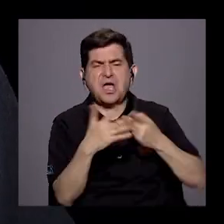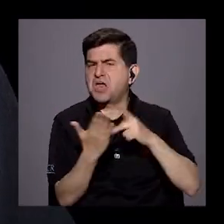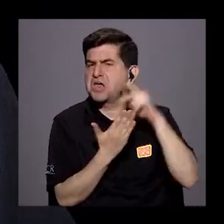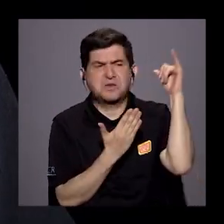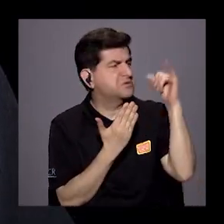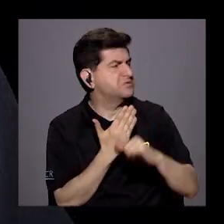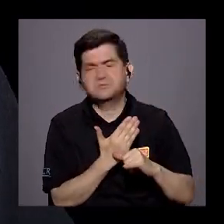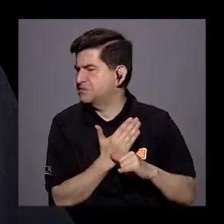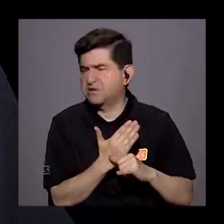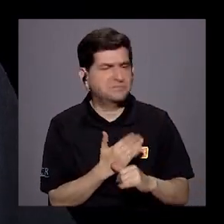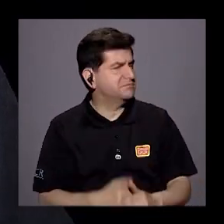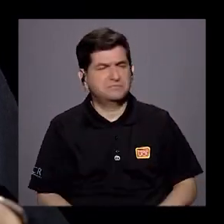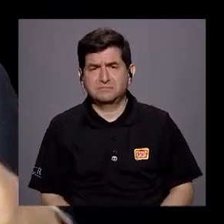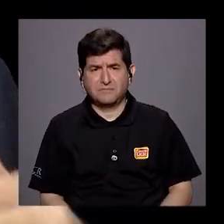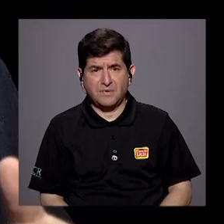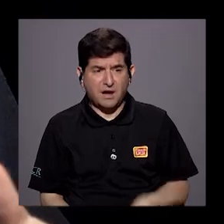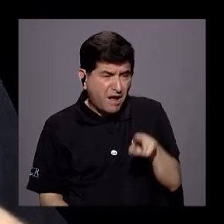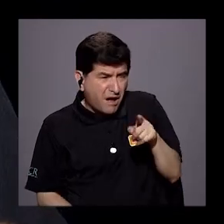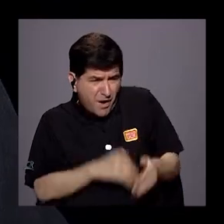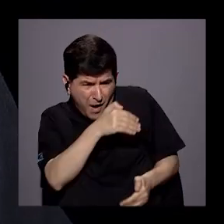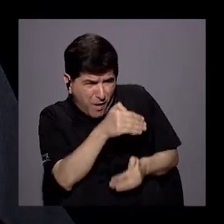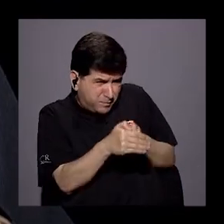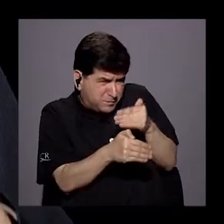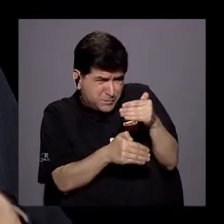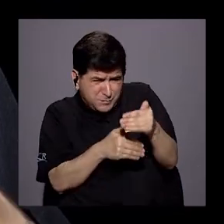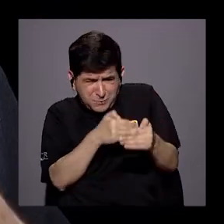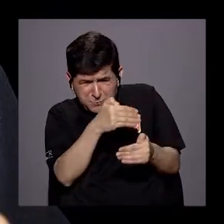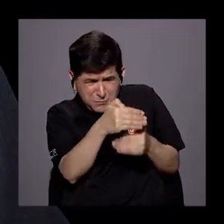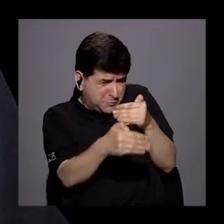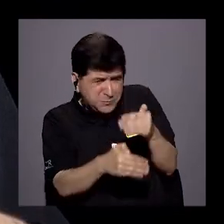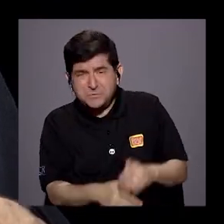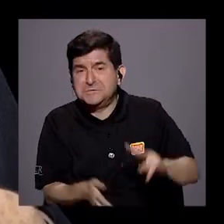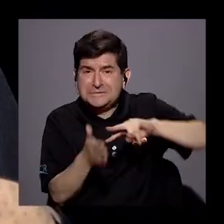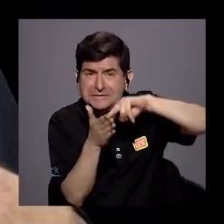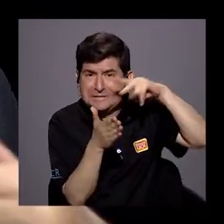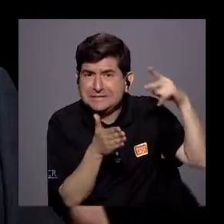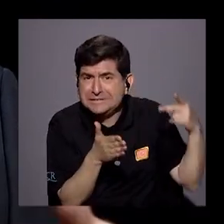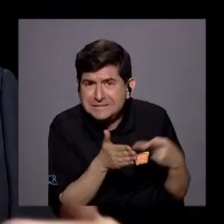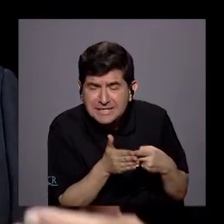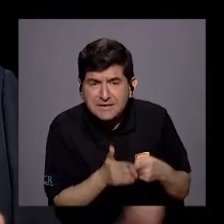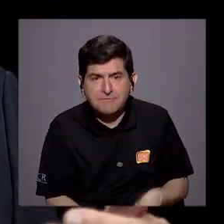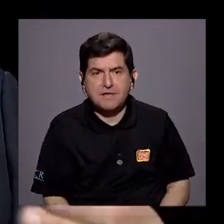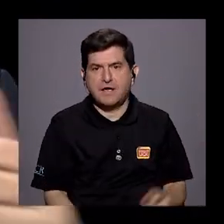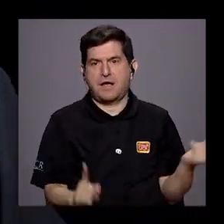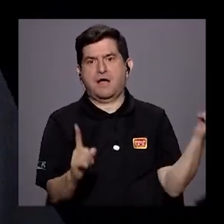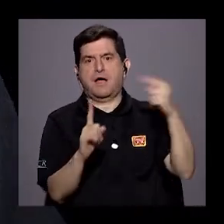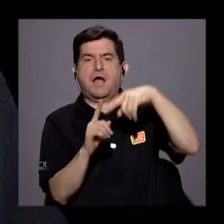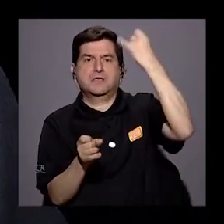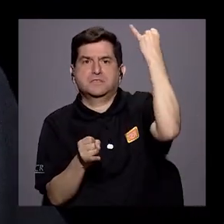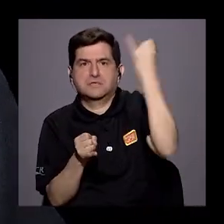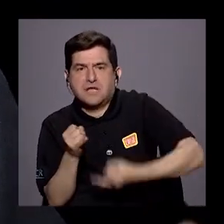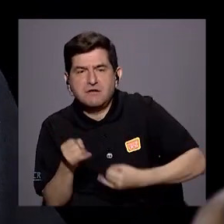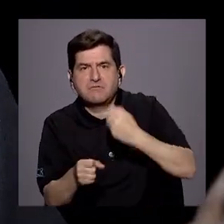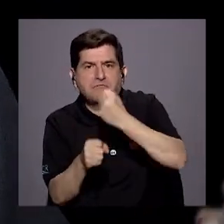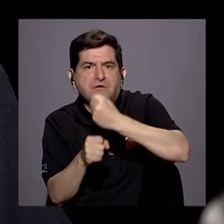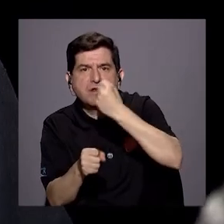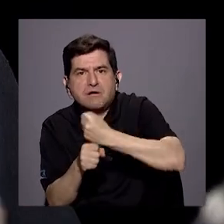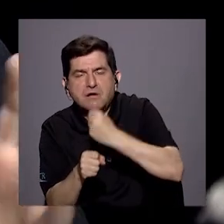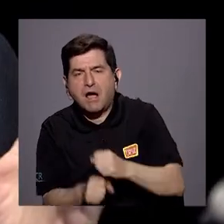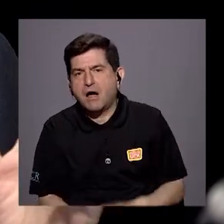porque los trámites que le llevan a poder realizar esas obras